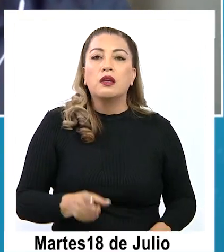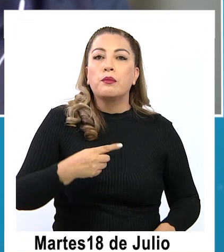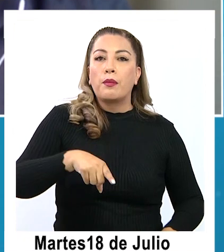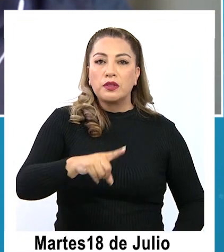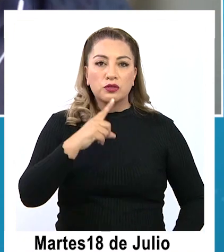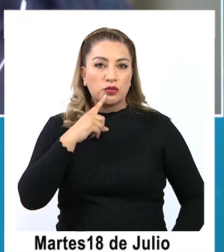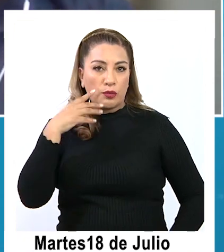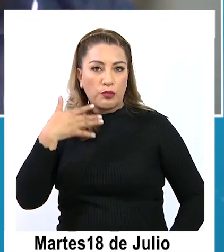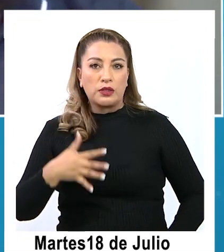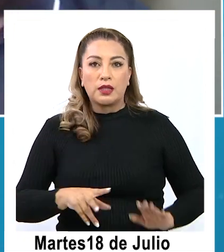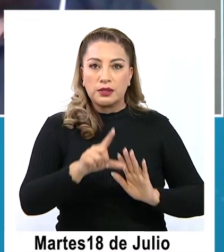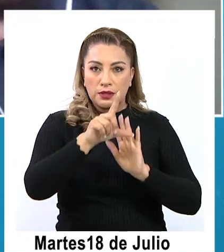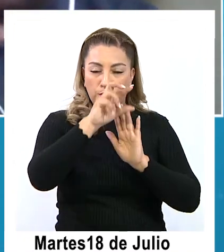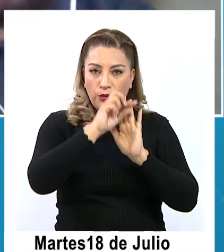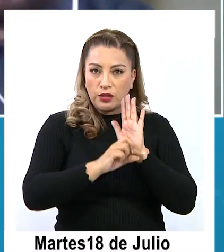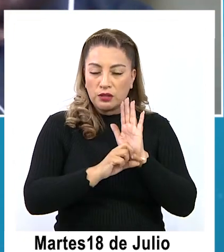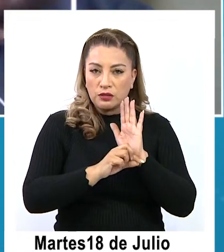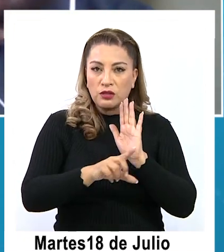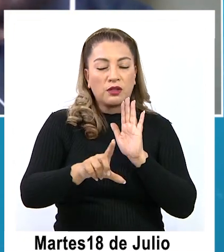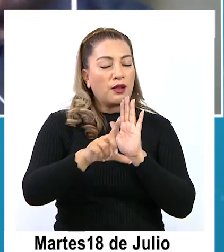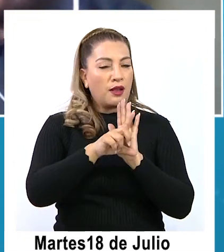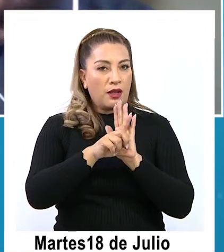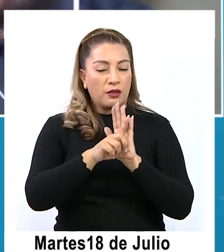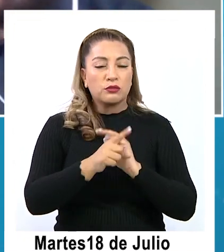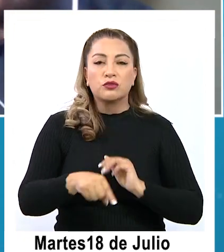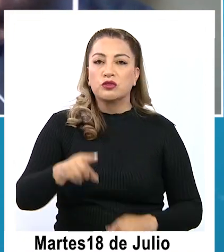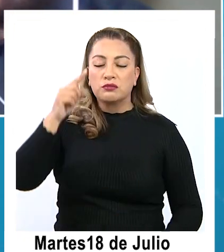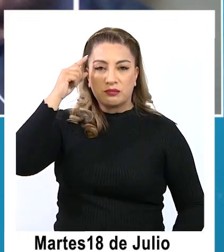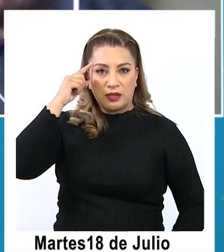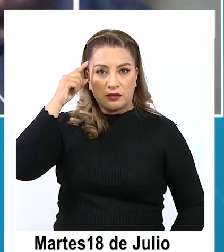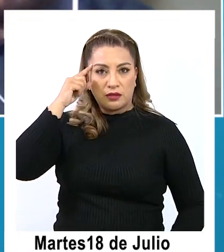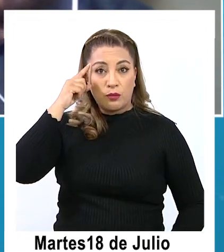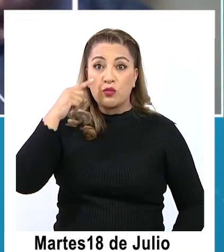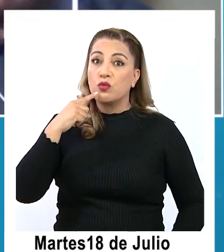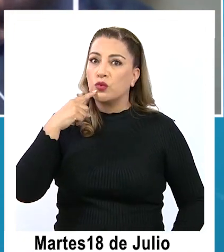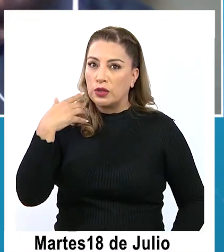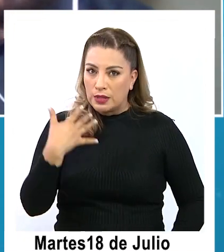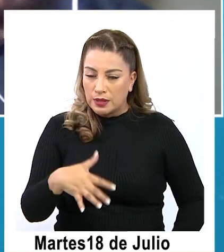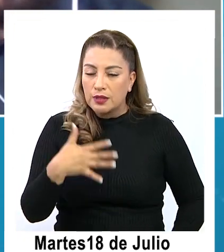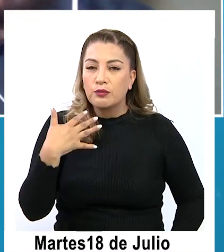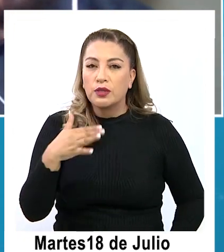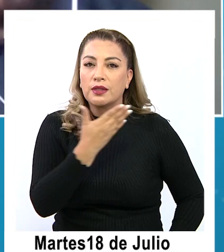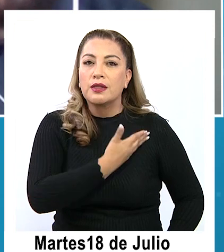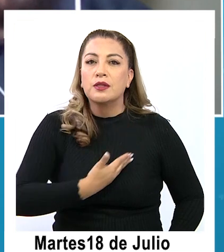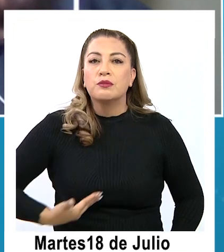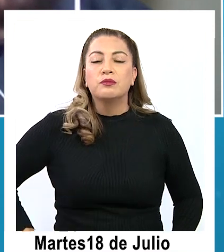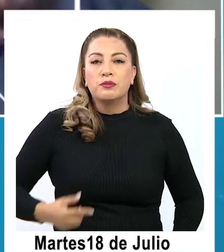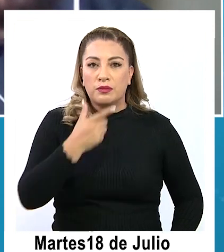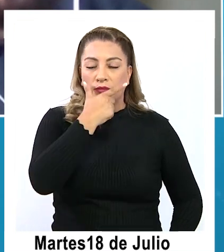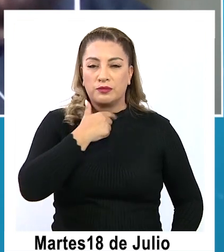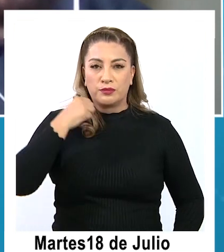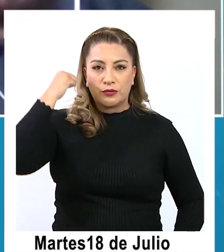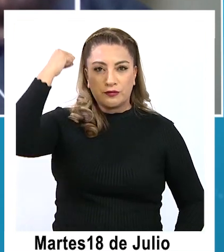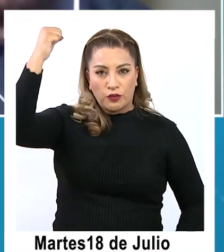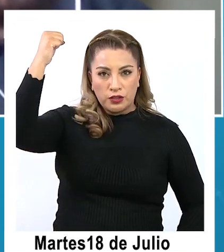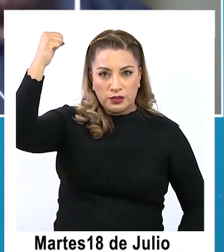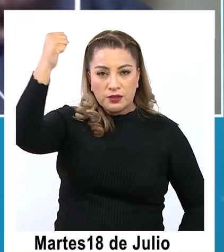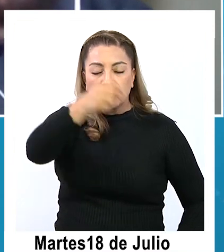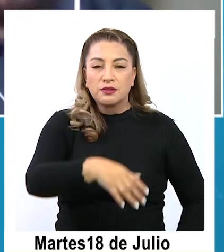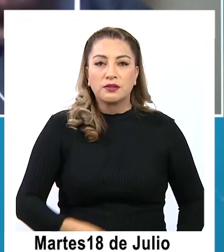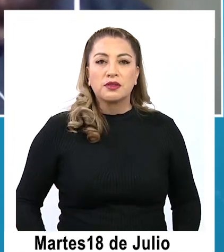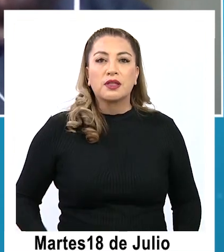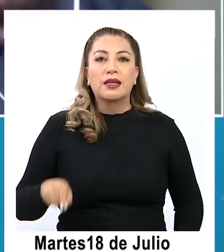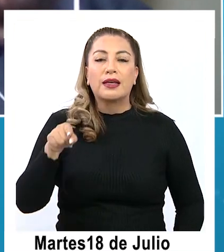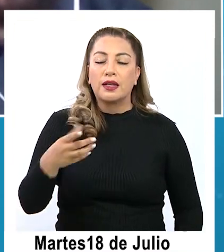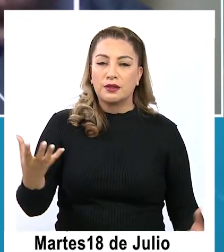muy relevante este proyecto de ley y estamos muy, lo consideramos valioso por parte del presidente de la república, Gabriel Boric, que